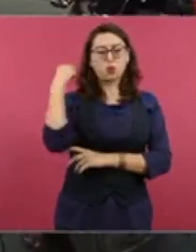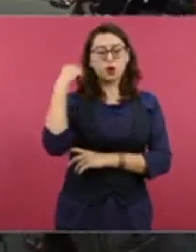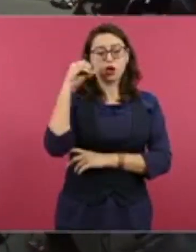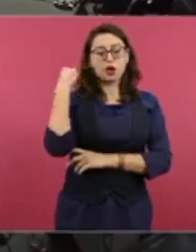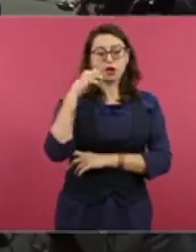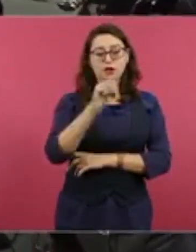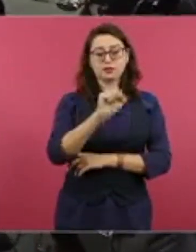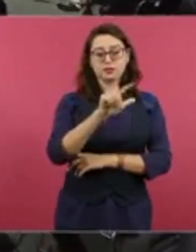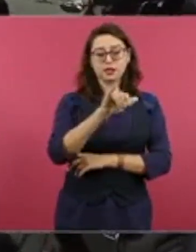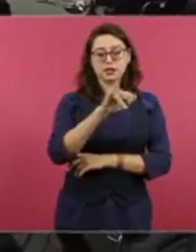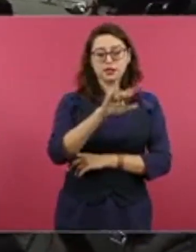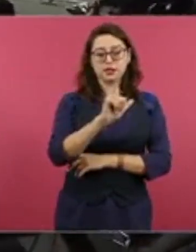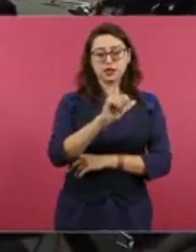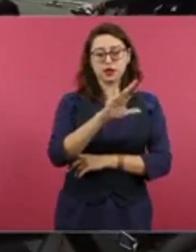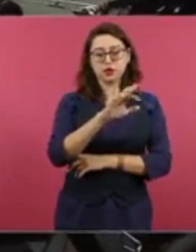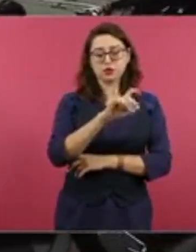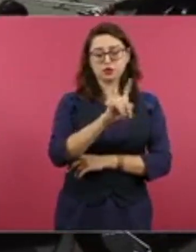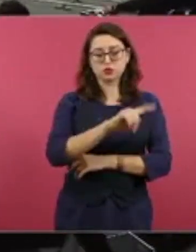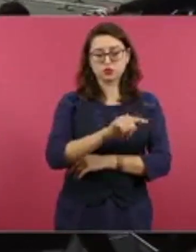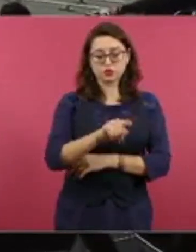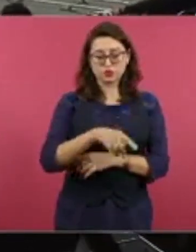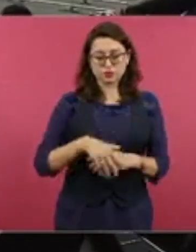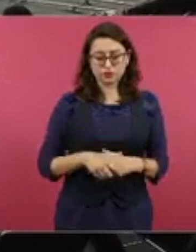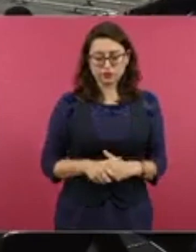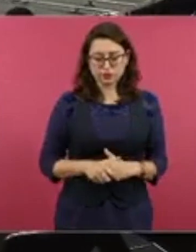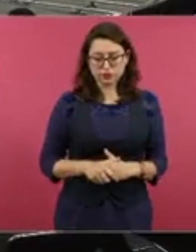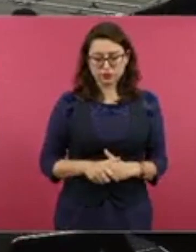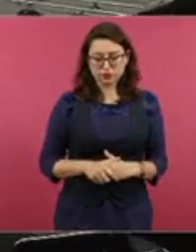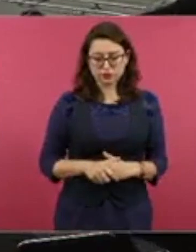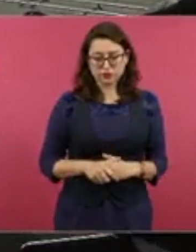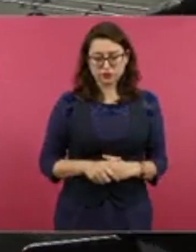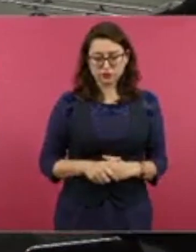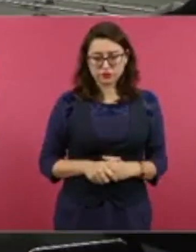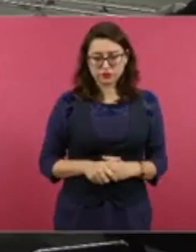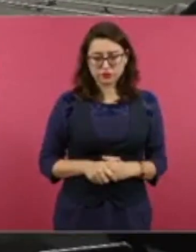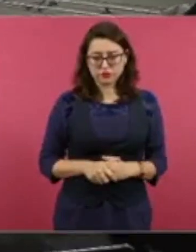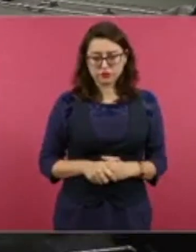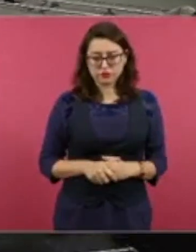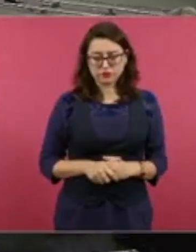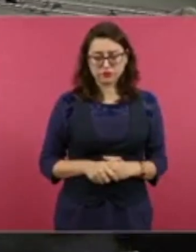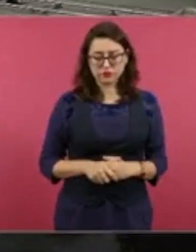Pero aquí, esta es una fotografía vieja.